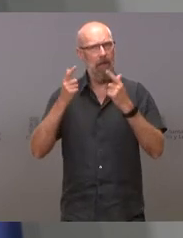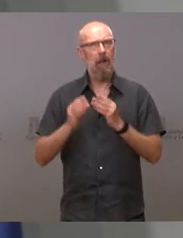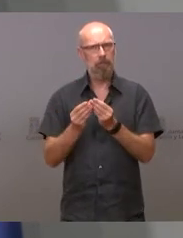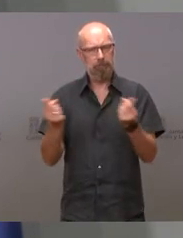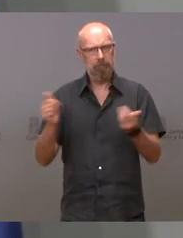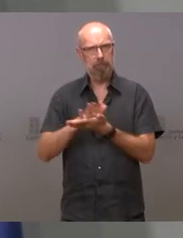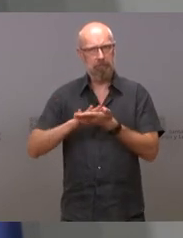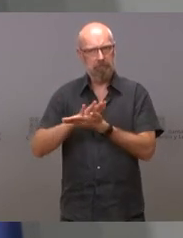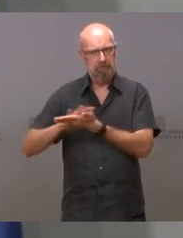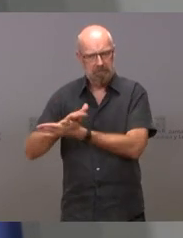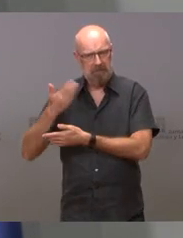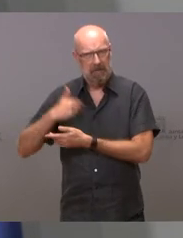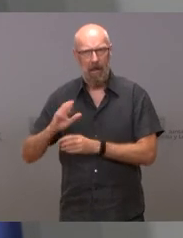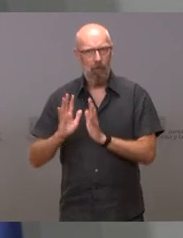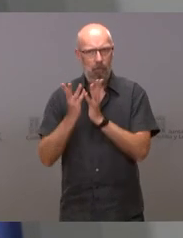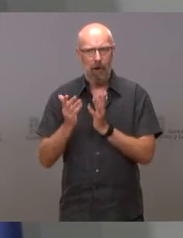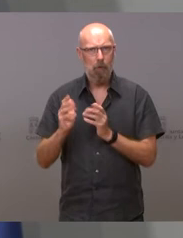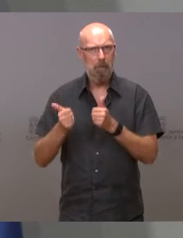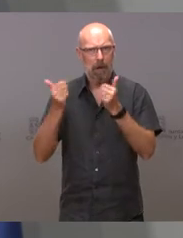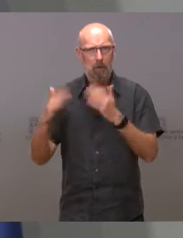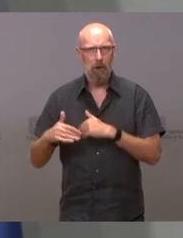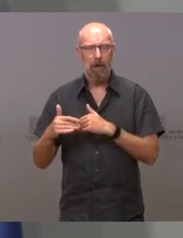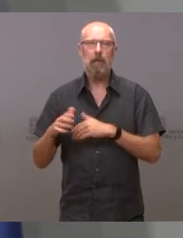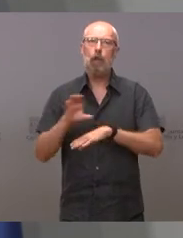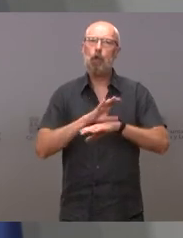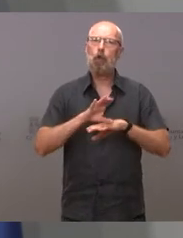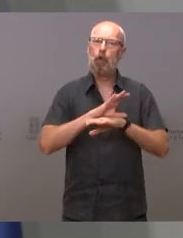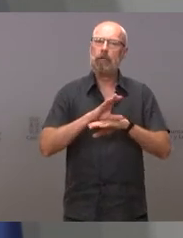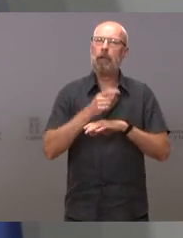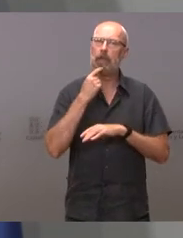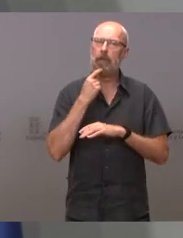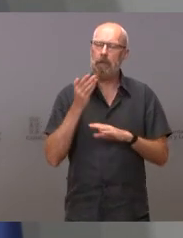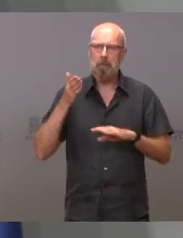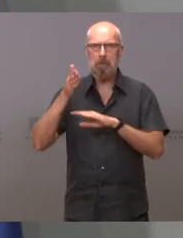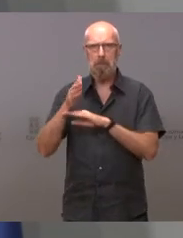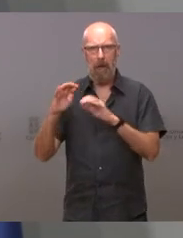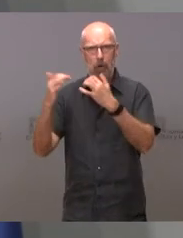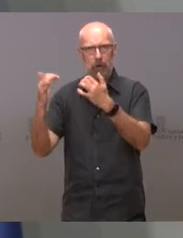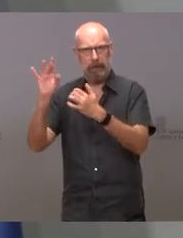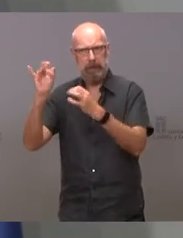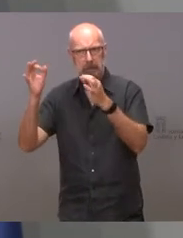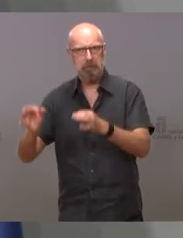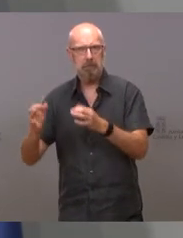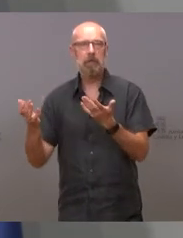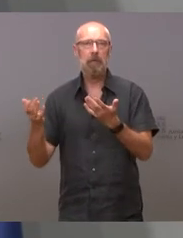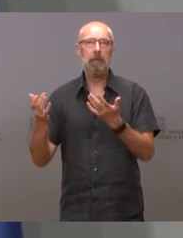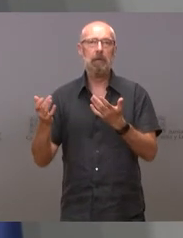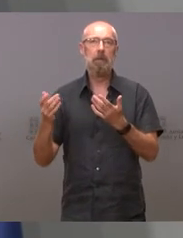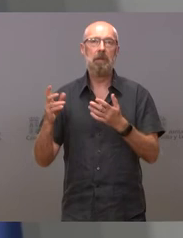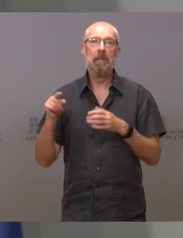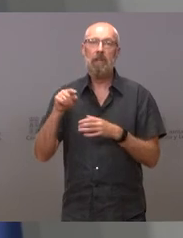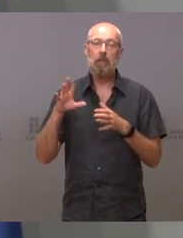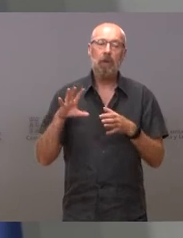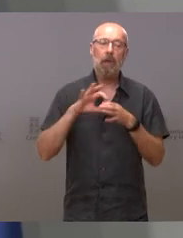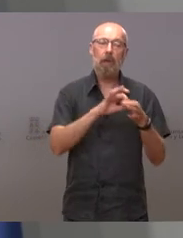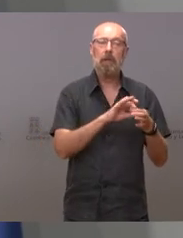y el consejero ha solicitado su comparecencia como se comprometió, pero eso en principio no tiene nada que ver con la declaración del